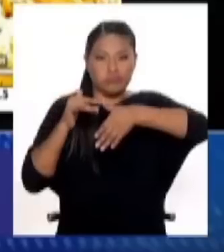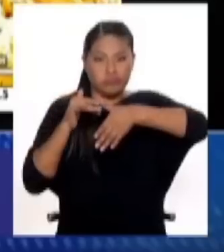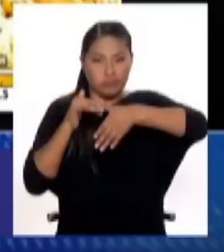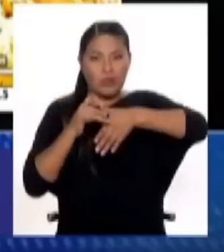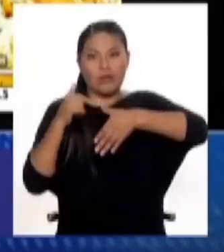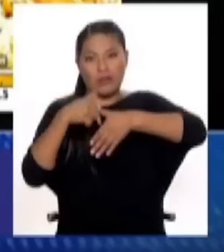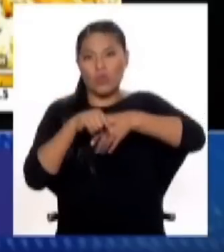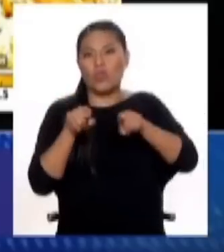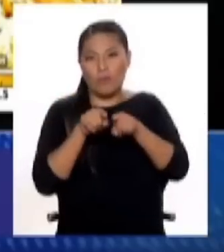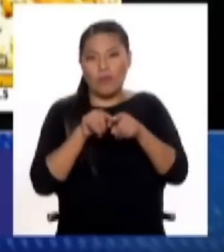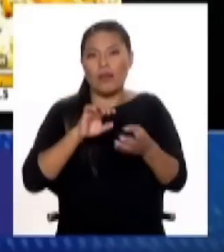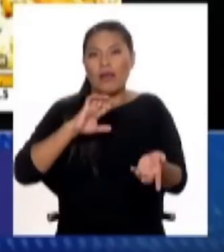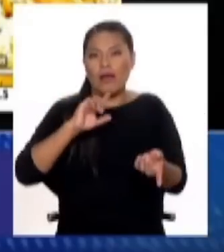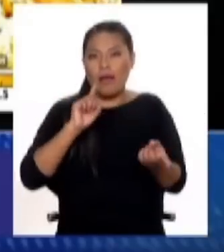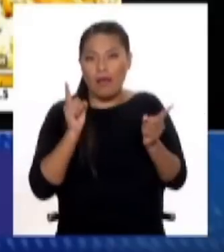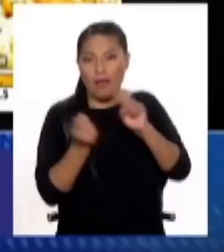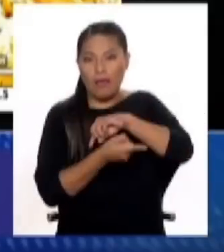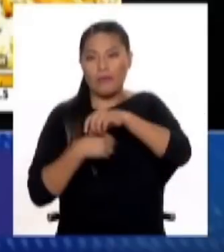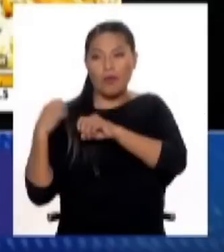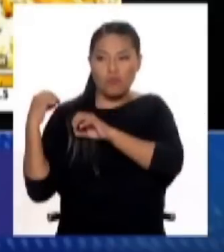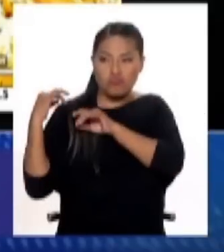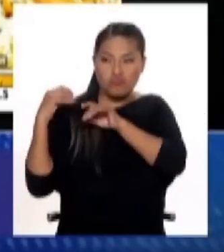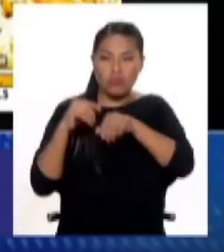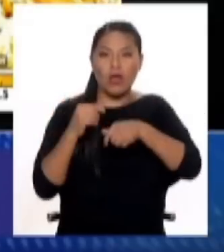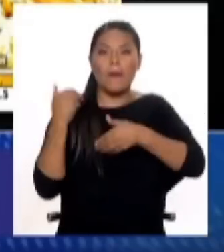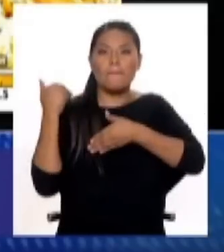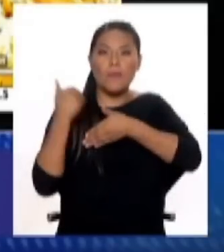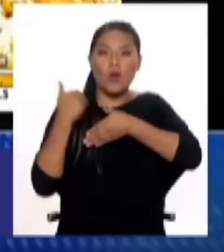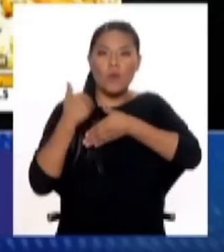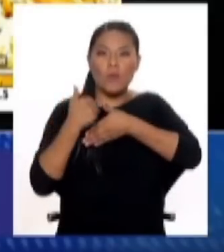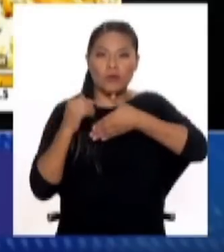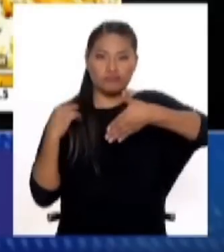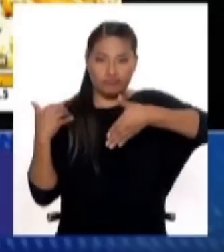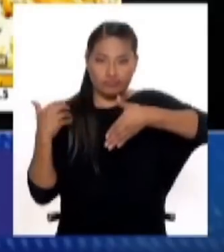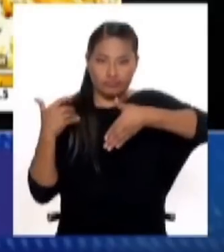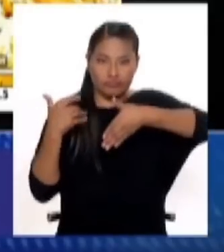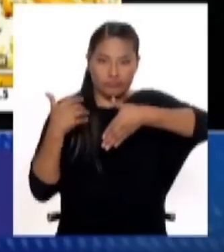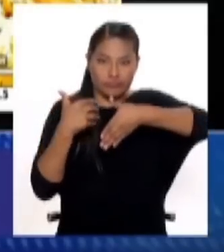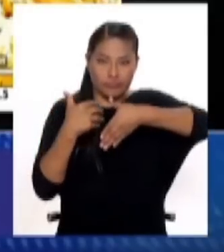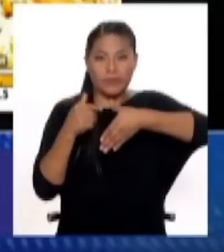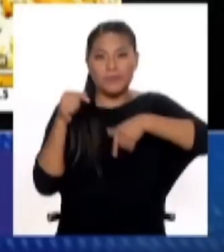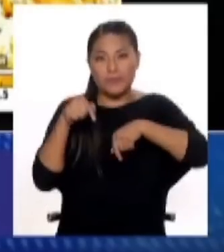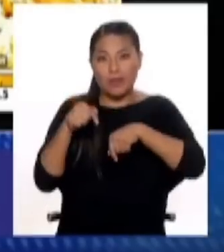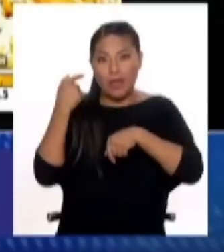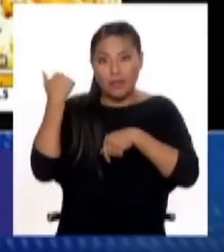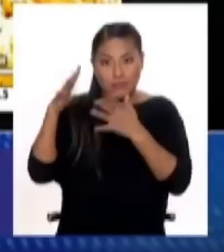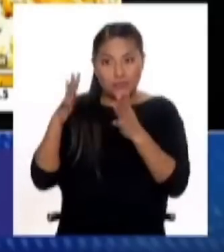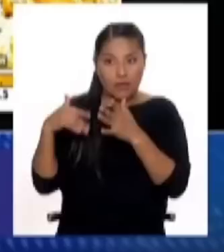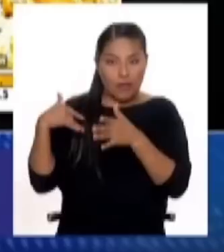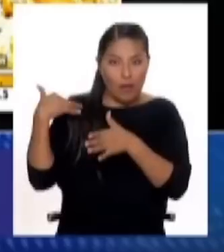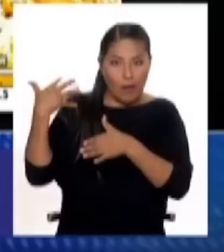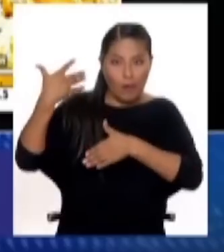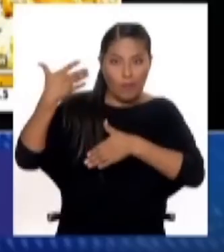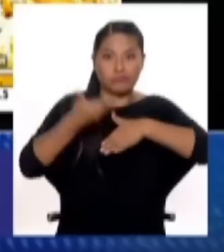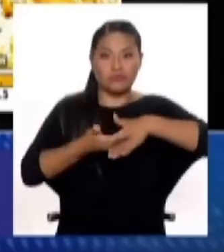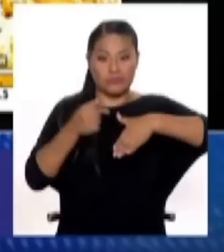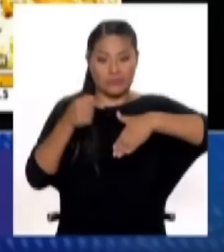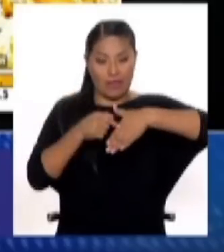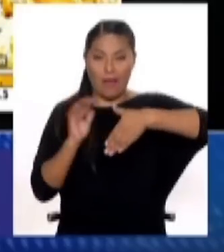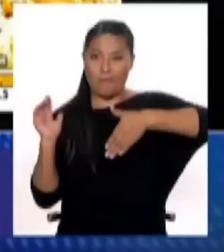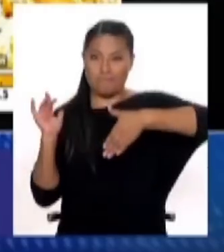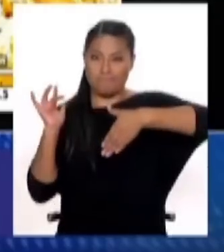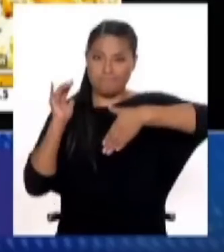Esto es parte de la evolución de lo que es el niño global. Cuando esta condición, digamos, llegue a su pico máximo que